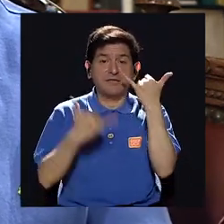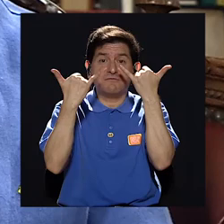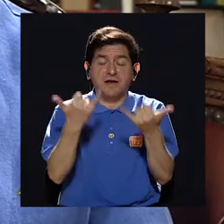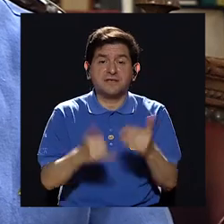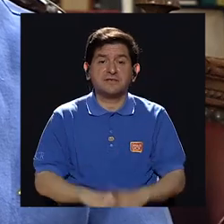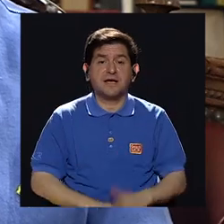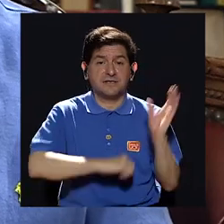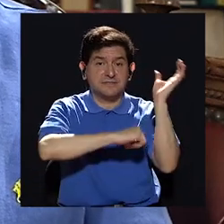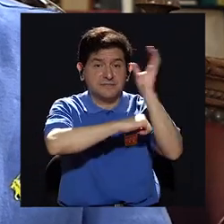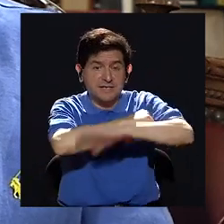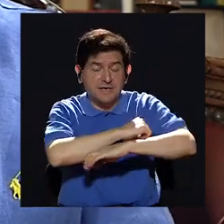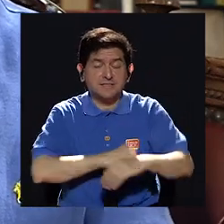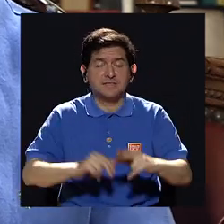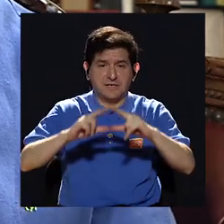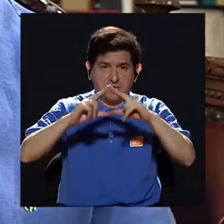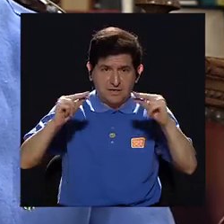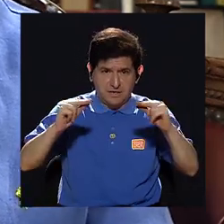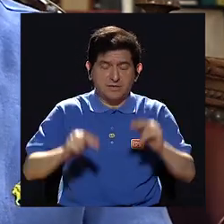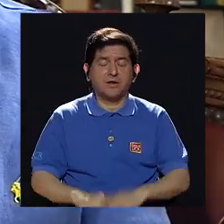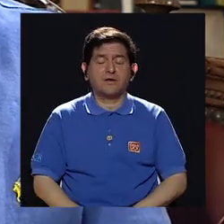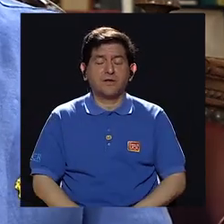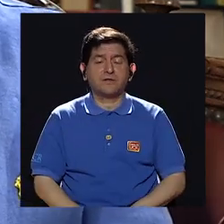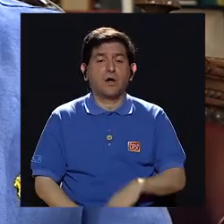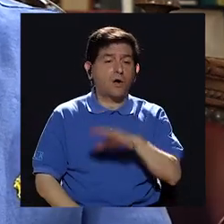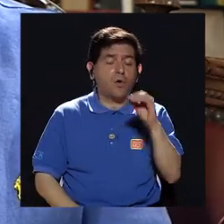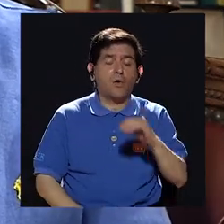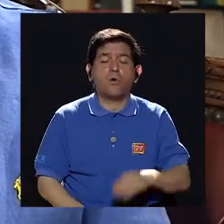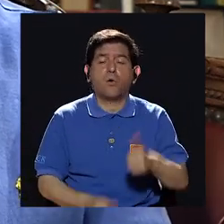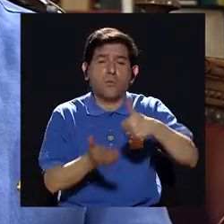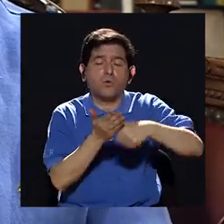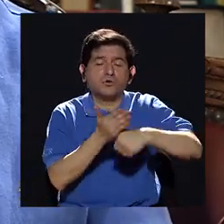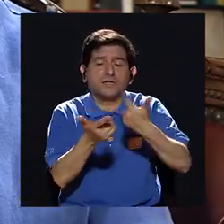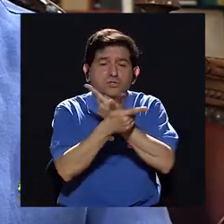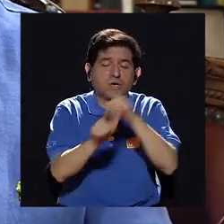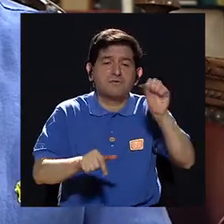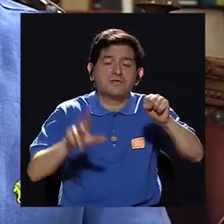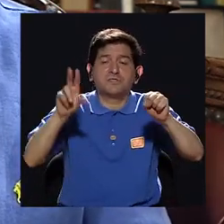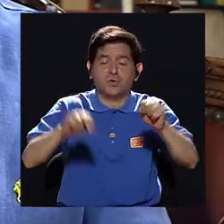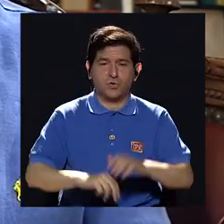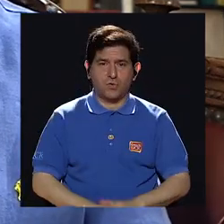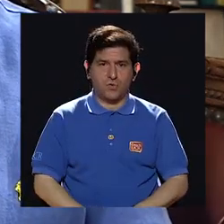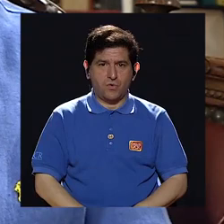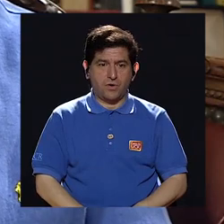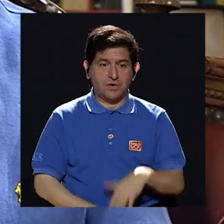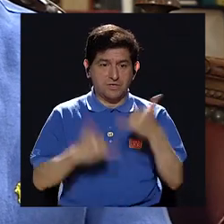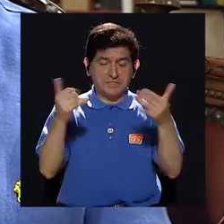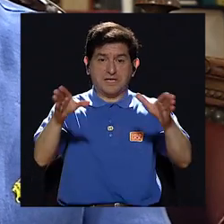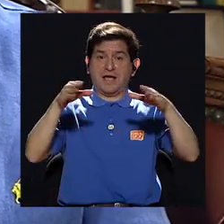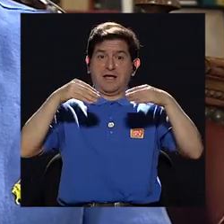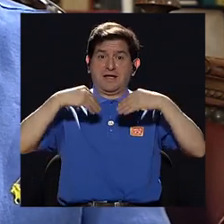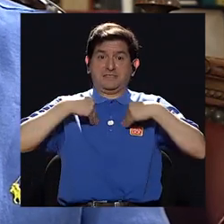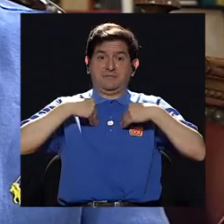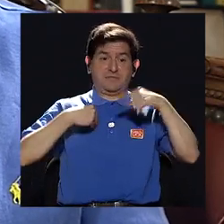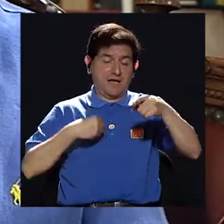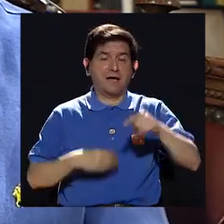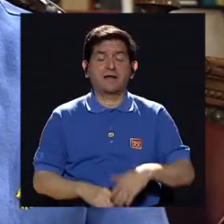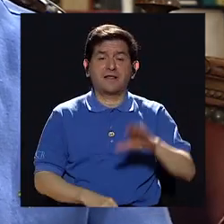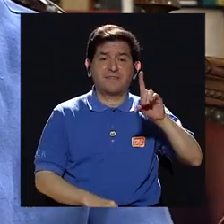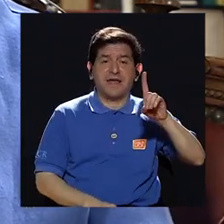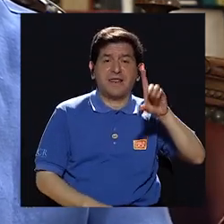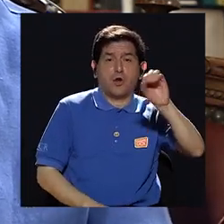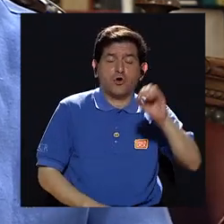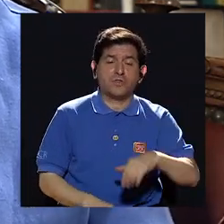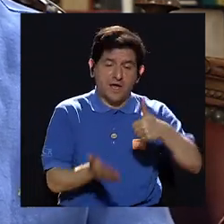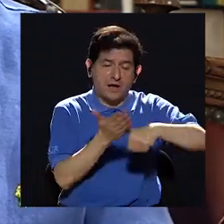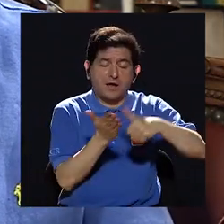elecciones en Nicaragua iban a ser libres o no porque ya el compromiso lo había adquirido Daniel Ortega de hacer esas elecciones